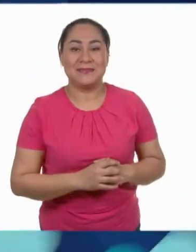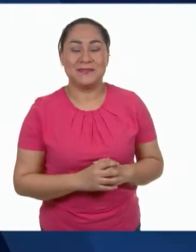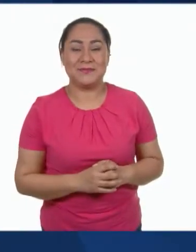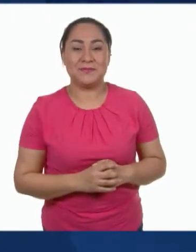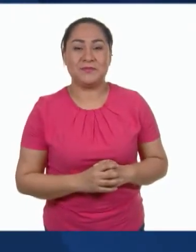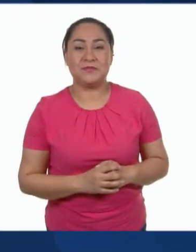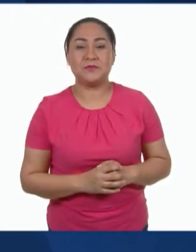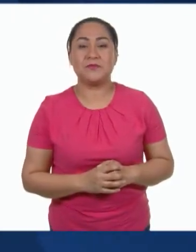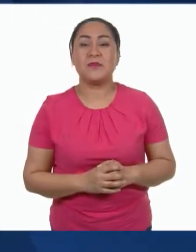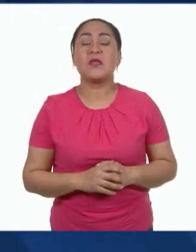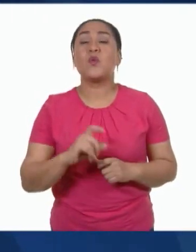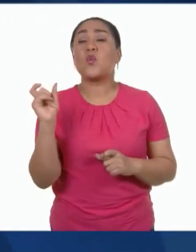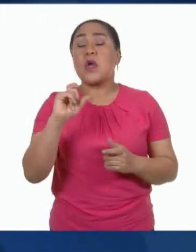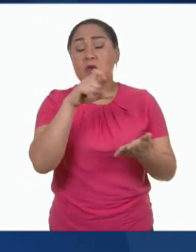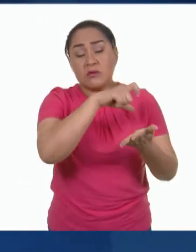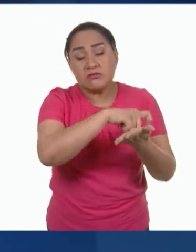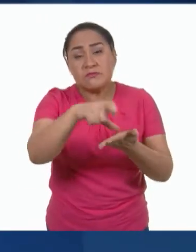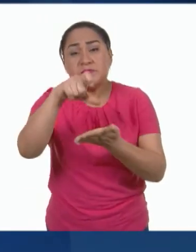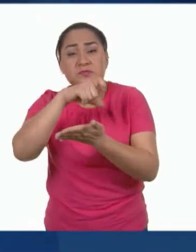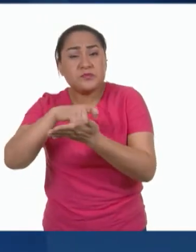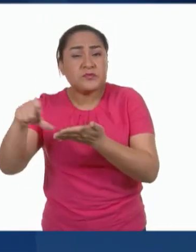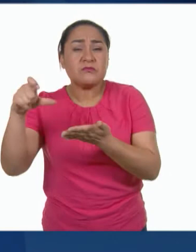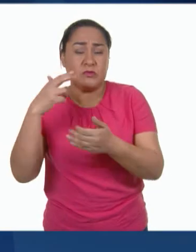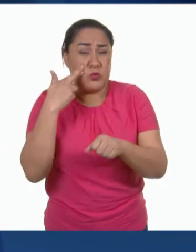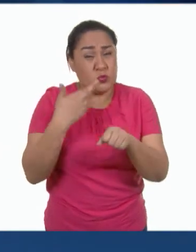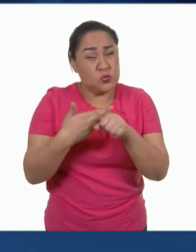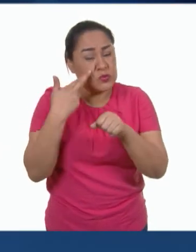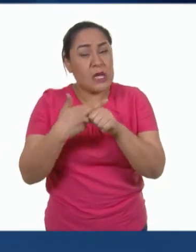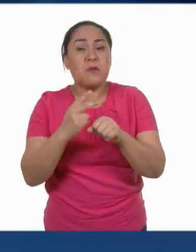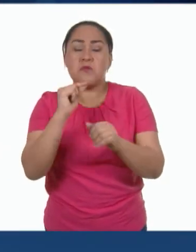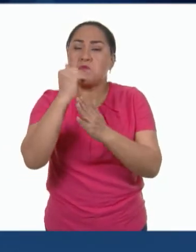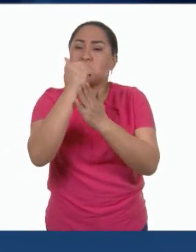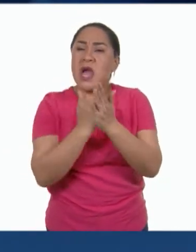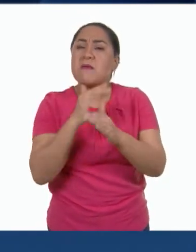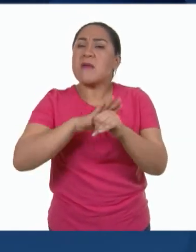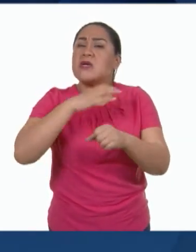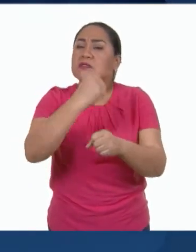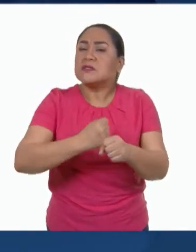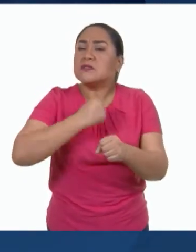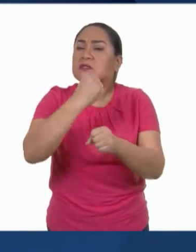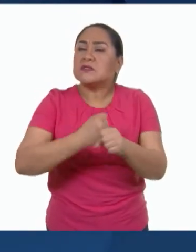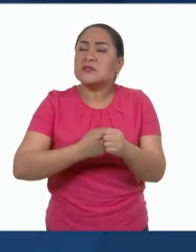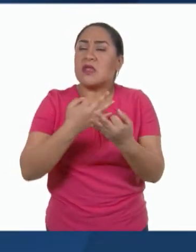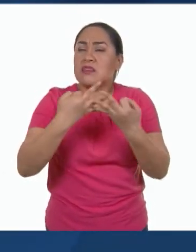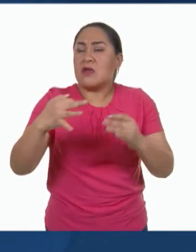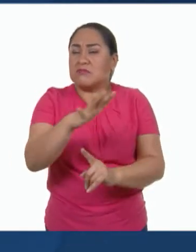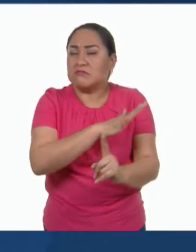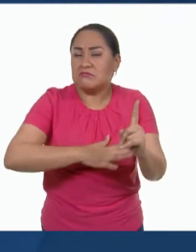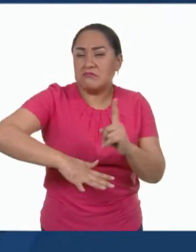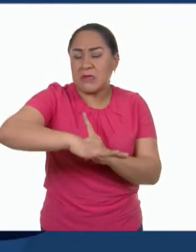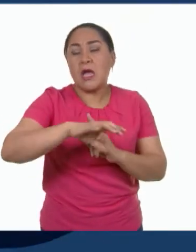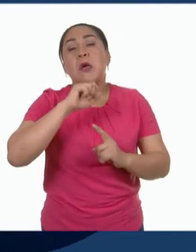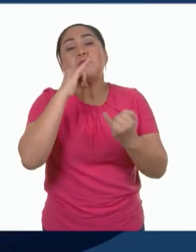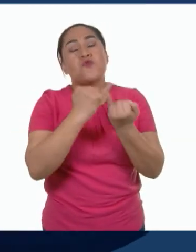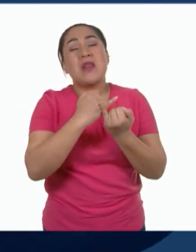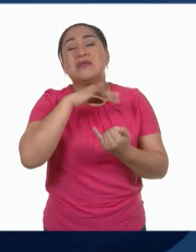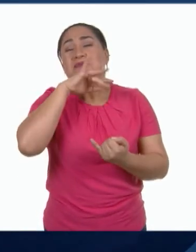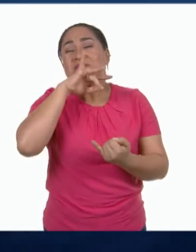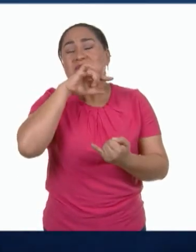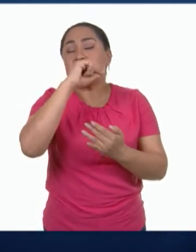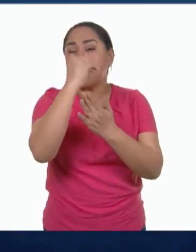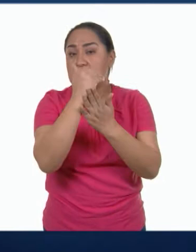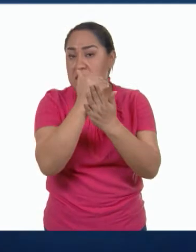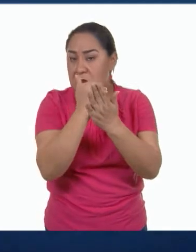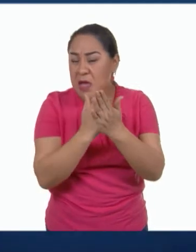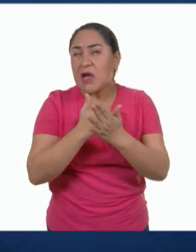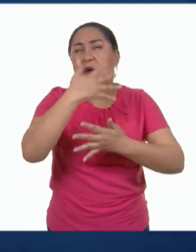El consumo sostenible reduce el uso de los recursos naturales del país, al tiempo que disminuye las emisiones de desperdicios y